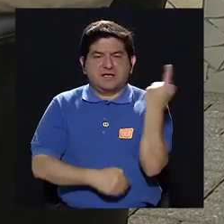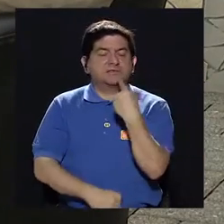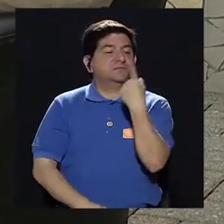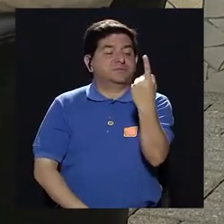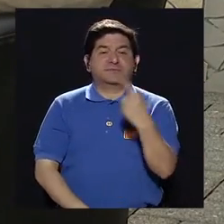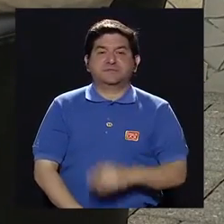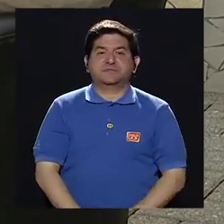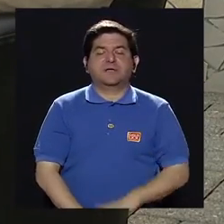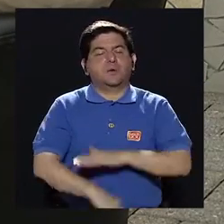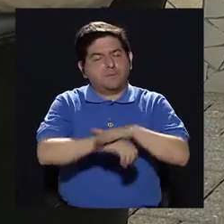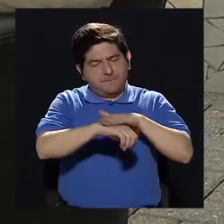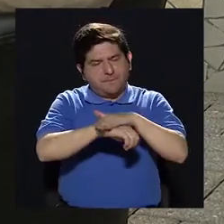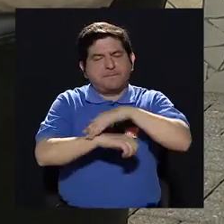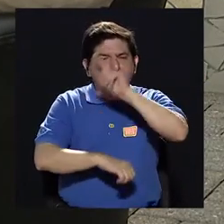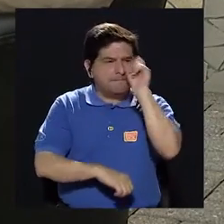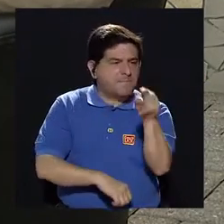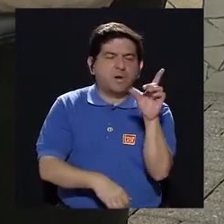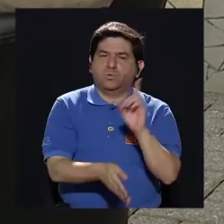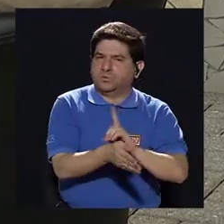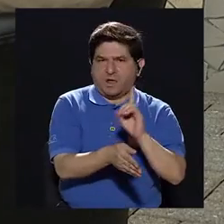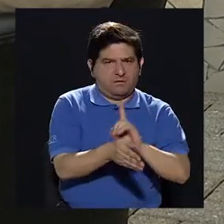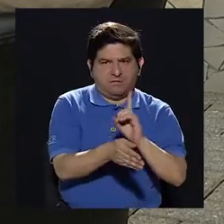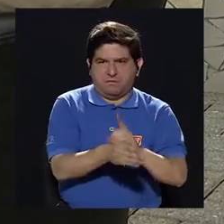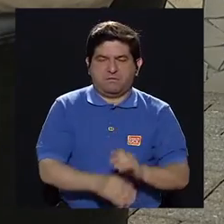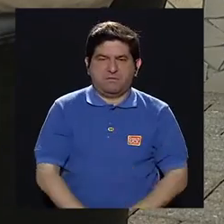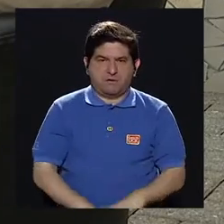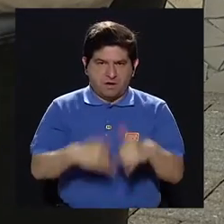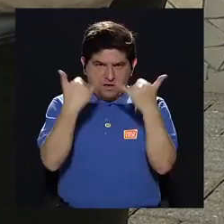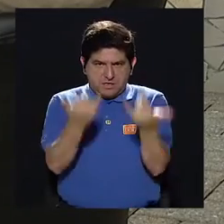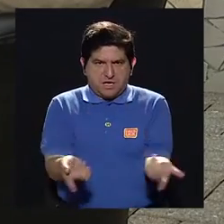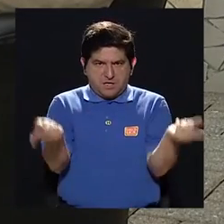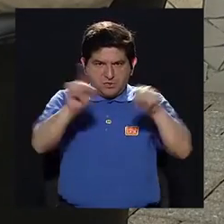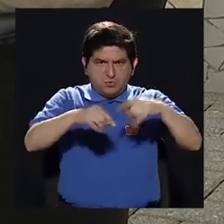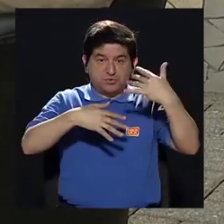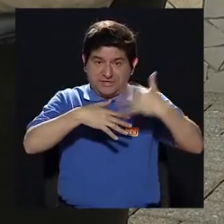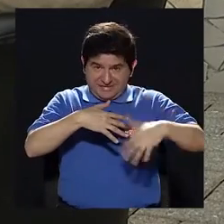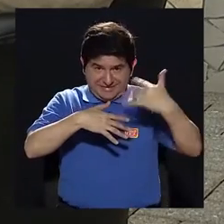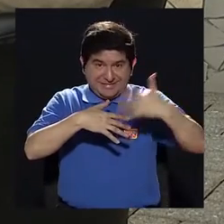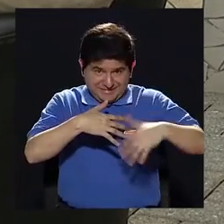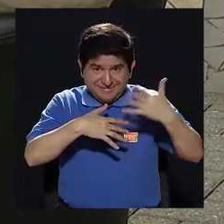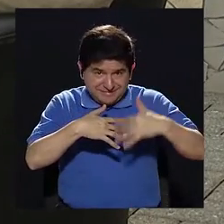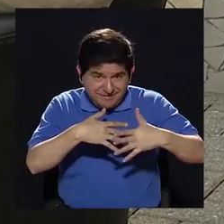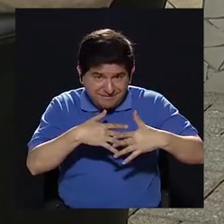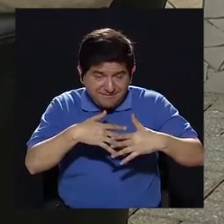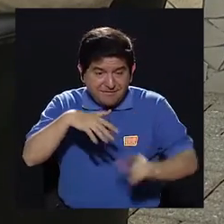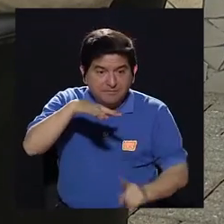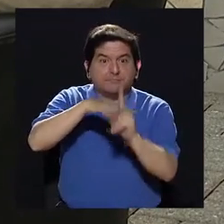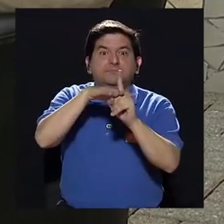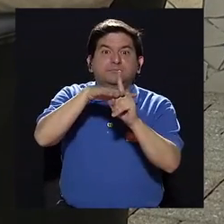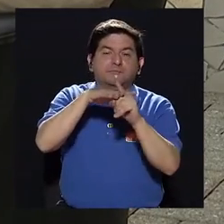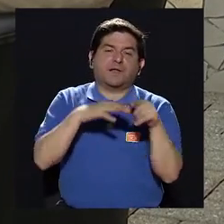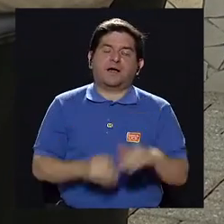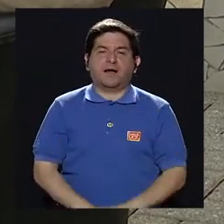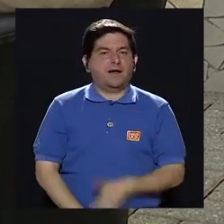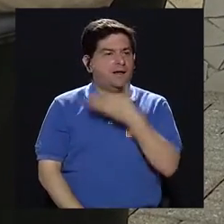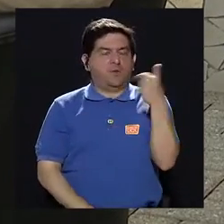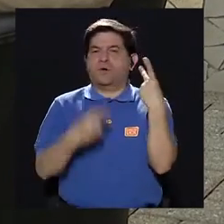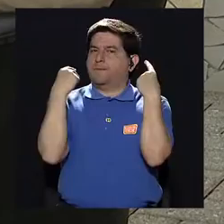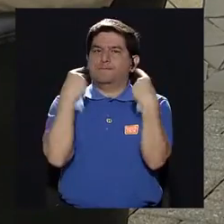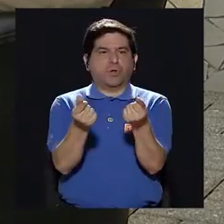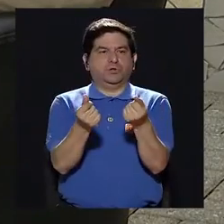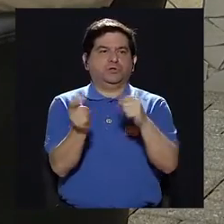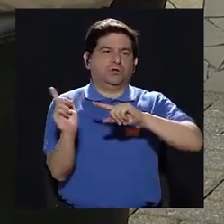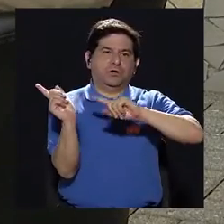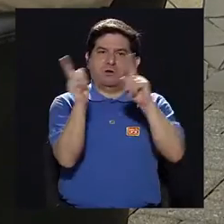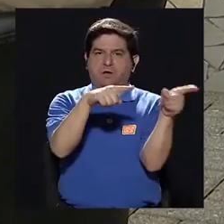siempre se les dice que por favor consulten al médico. Ya cuando se presentan sangrados, lo ideal es que de